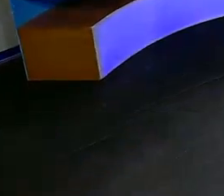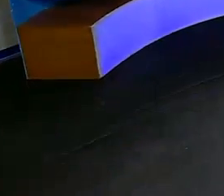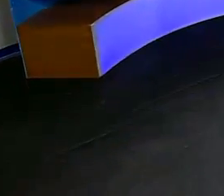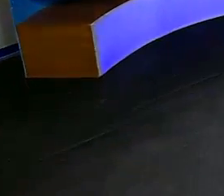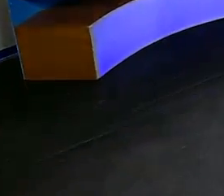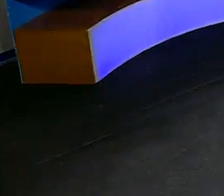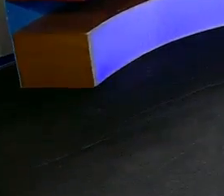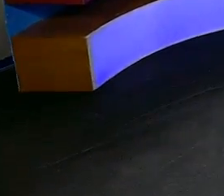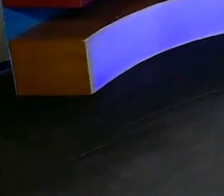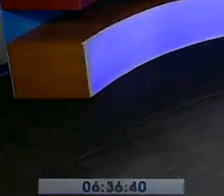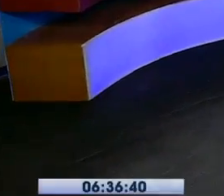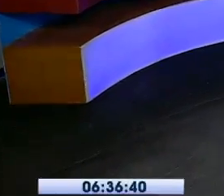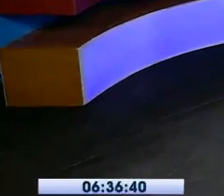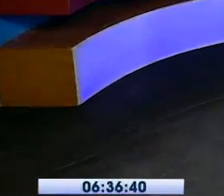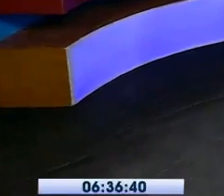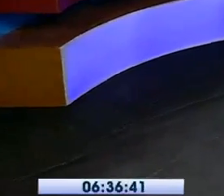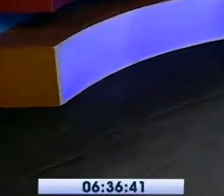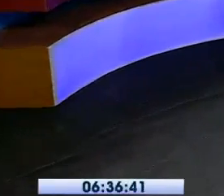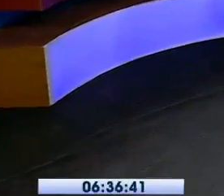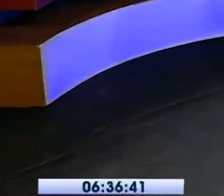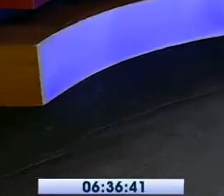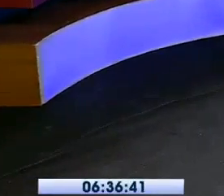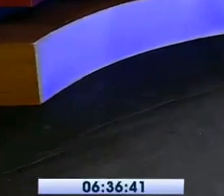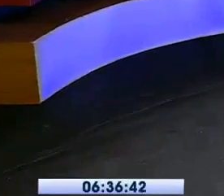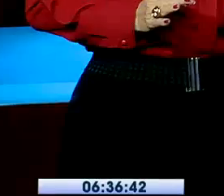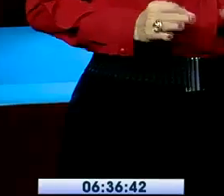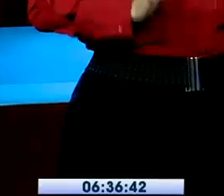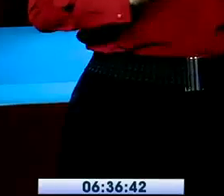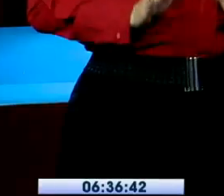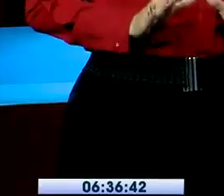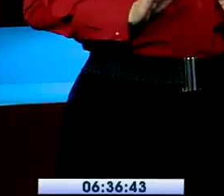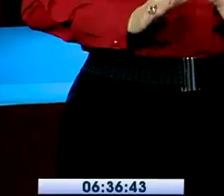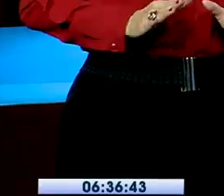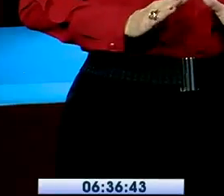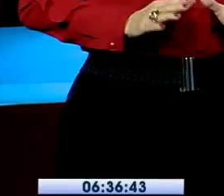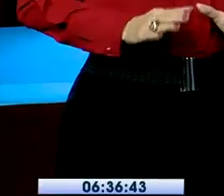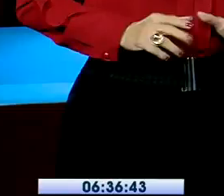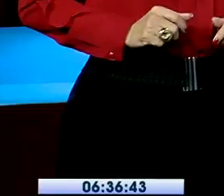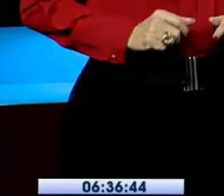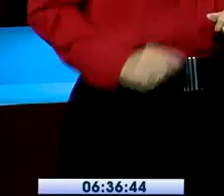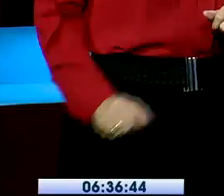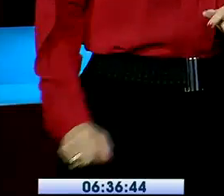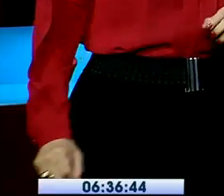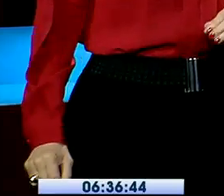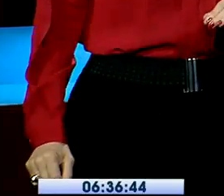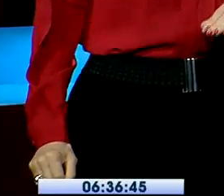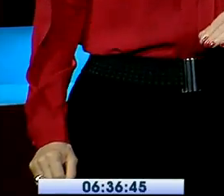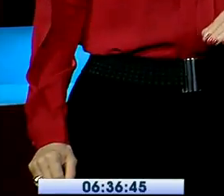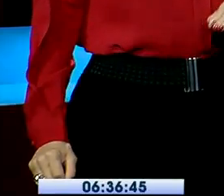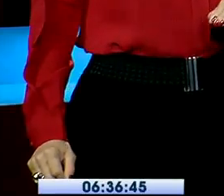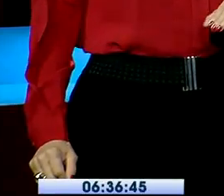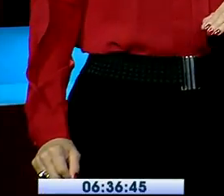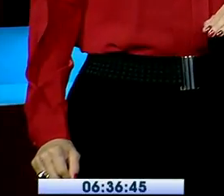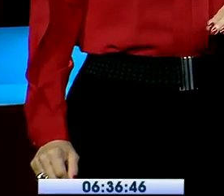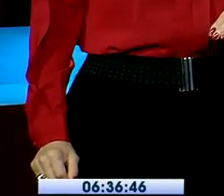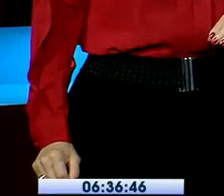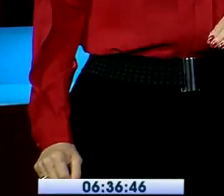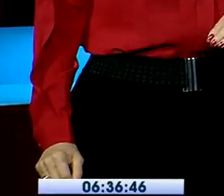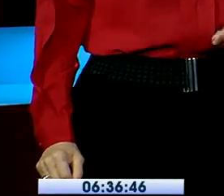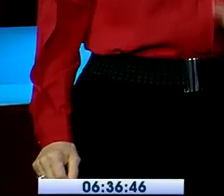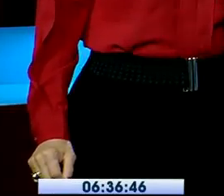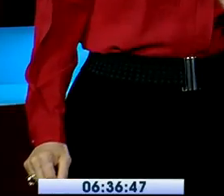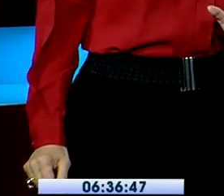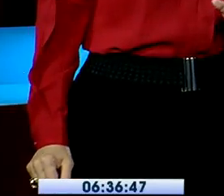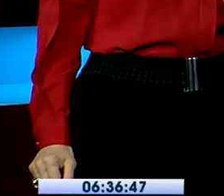Y por otra parte, Adriana y amigos televidentes, las autoridades declararon la emergencia en el cantón Bucay, provincia del